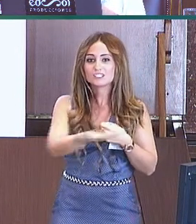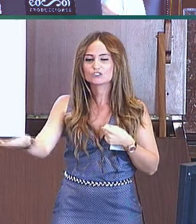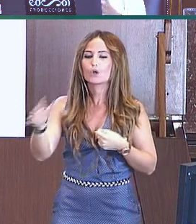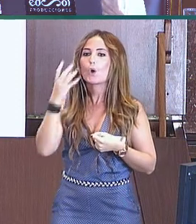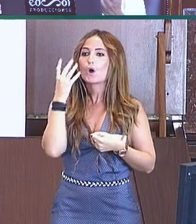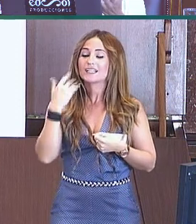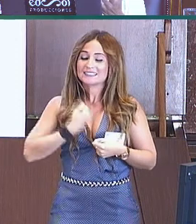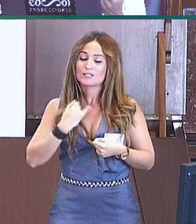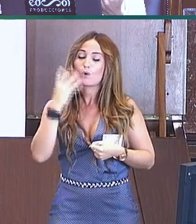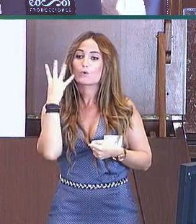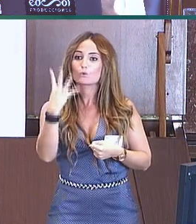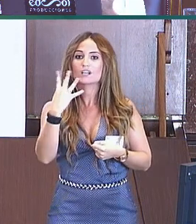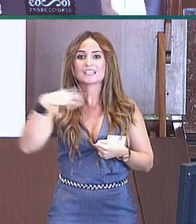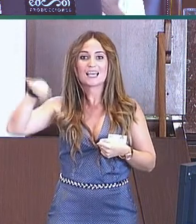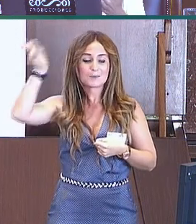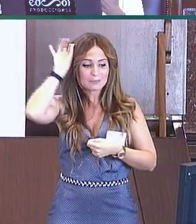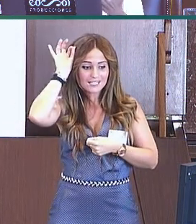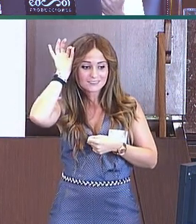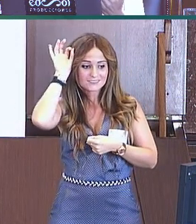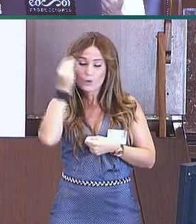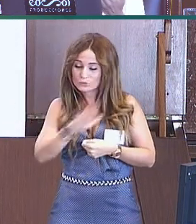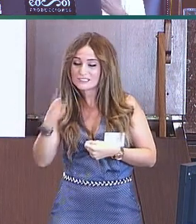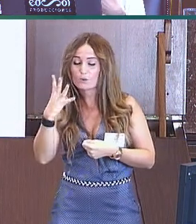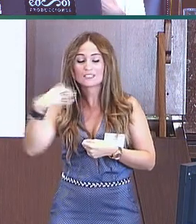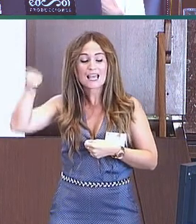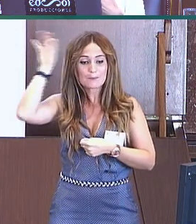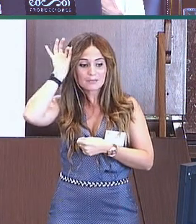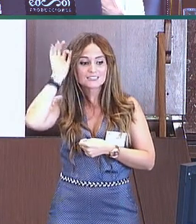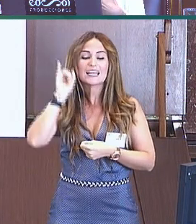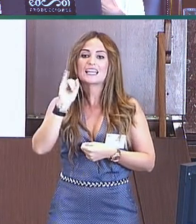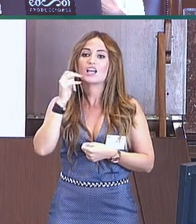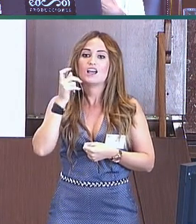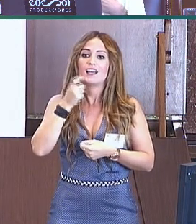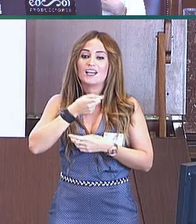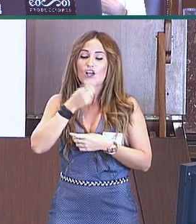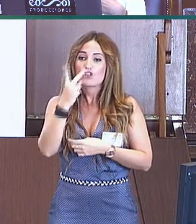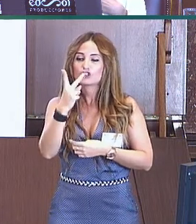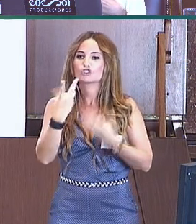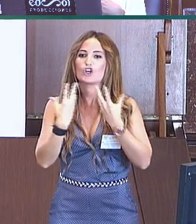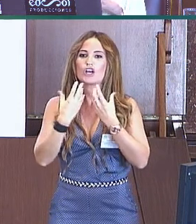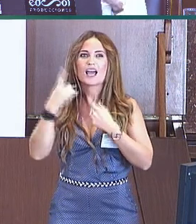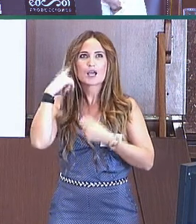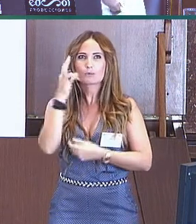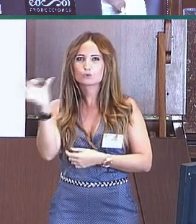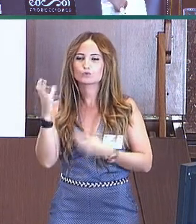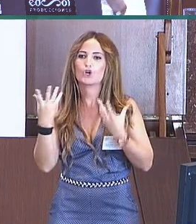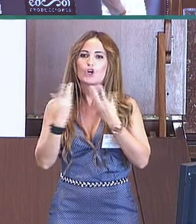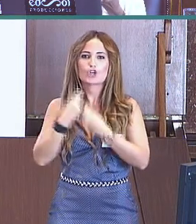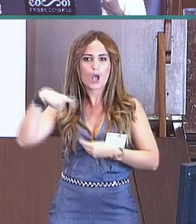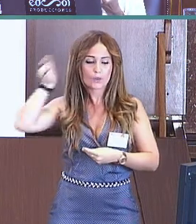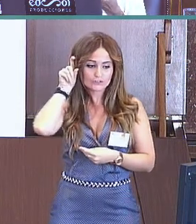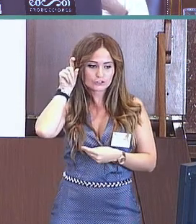monolingües. En definitiva, ¿qué es lo que puede estar pasando aquí? Que nuestros niños son bilingües y por esa razón tienen